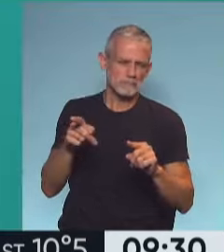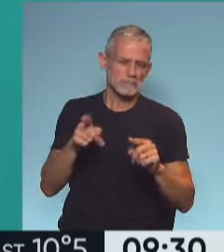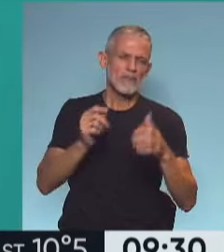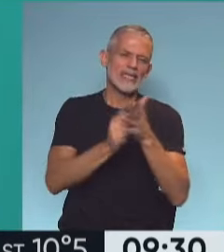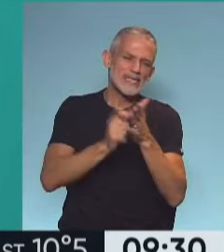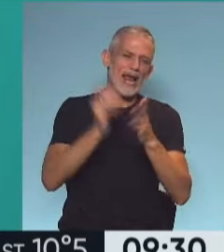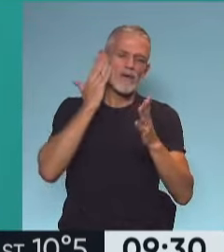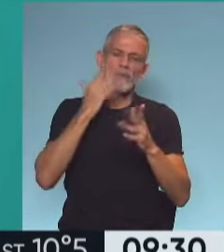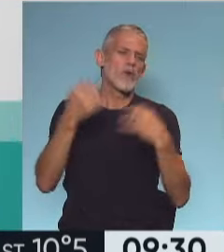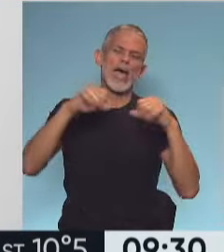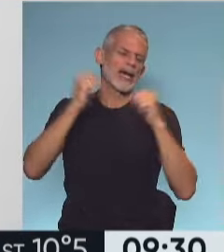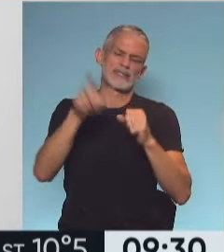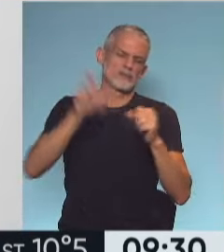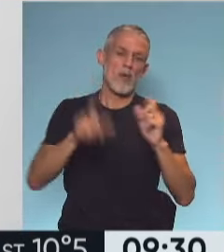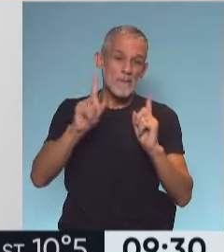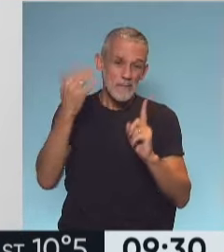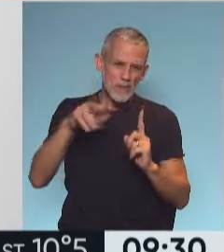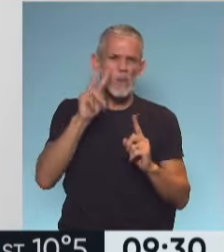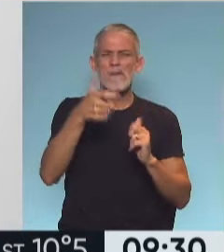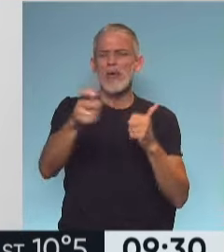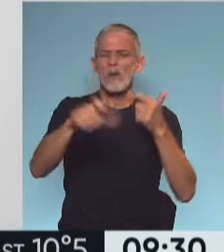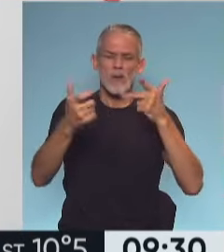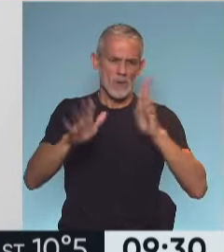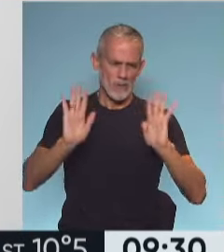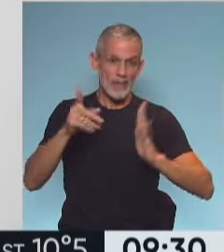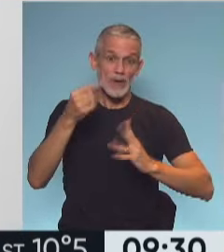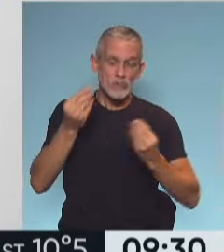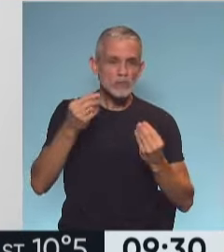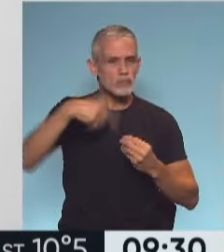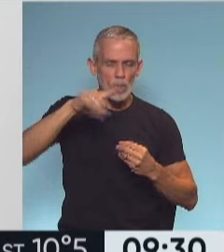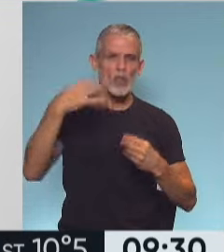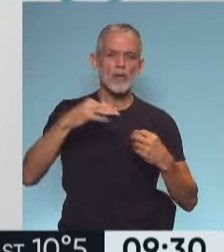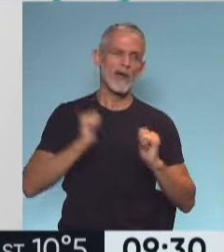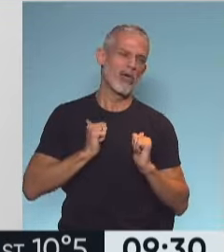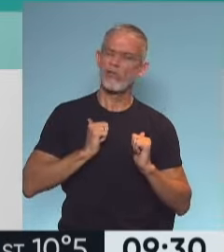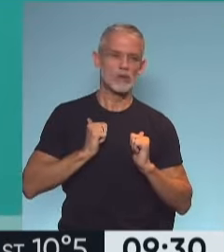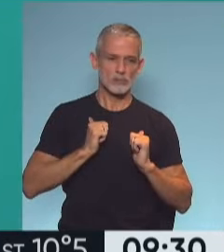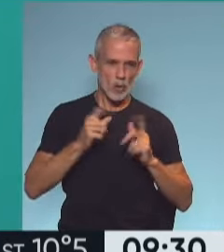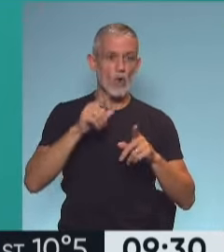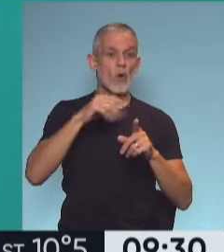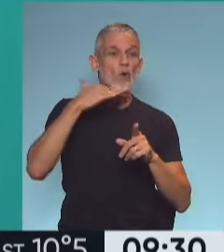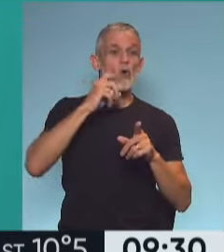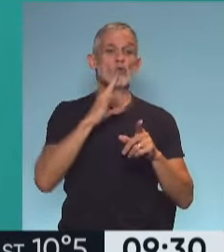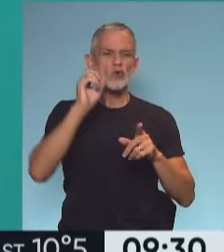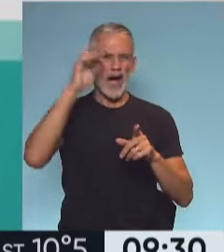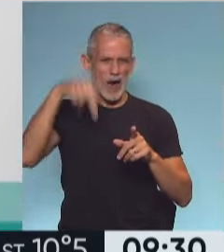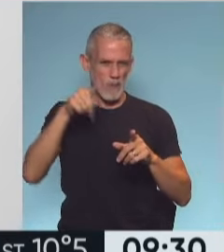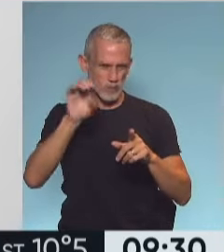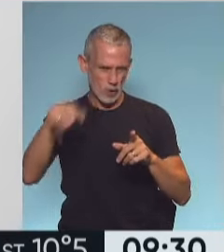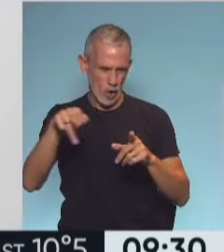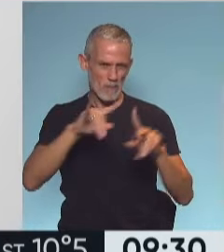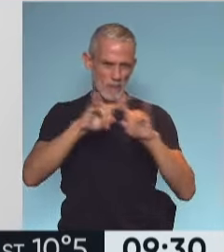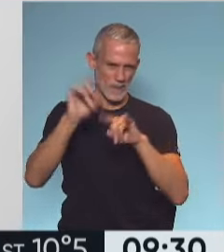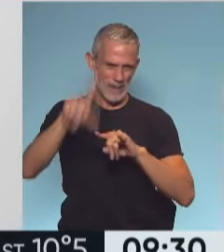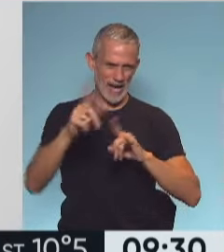ejercicios fabulosos como el que compartimos recién y otros pero sobre todo esto ponernos en acción justo a on.com es la web y vos justo